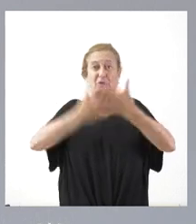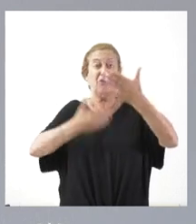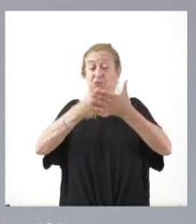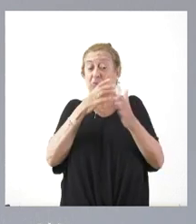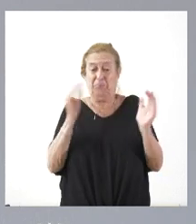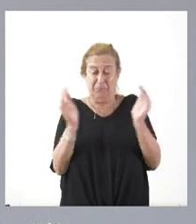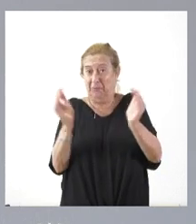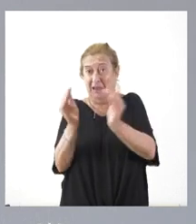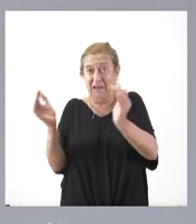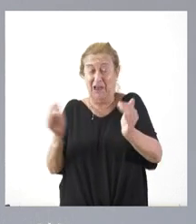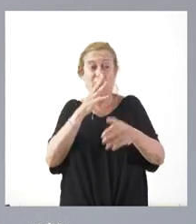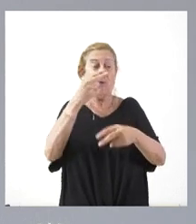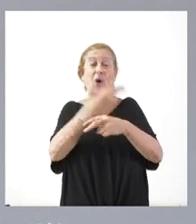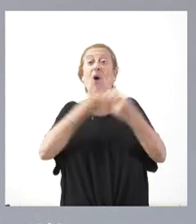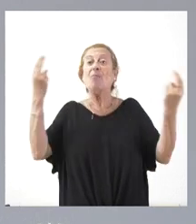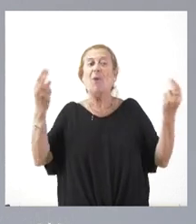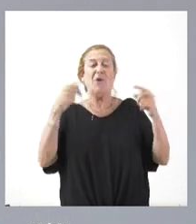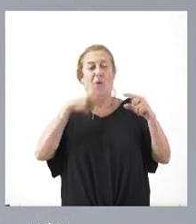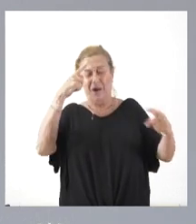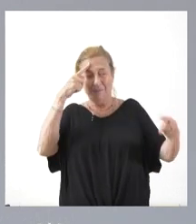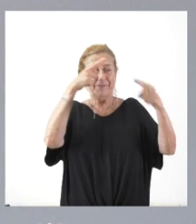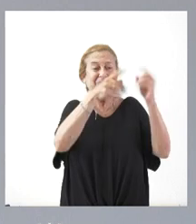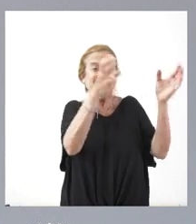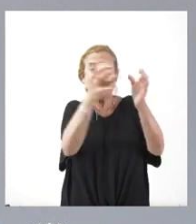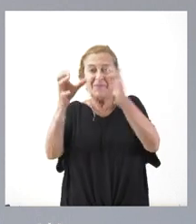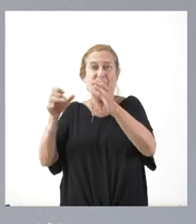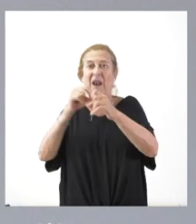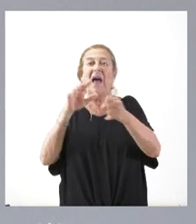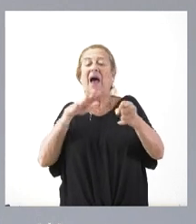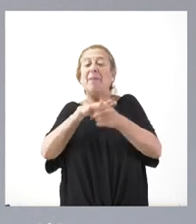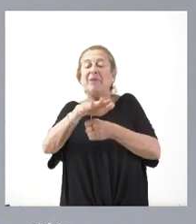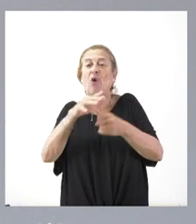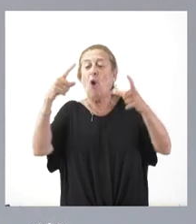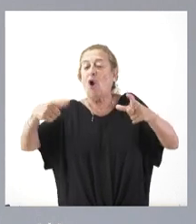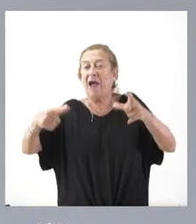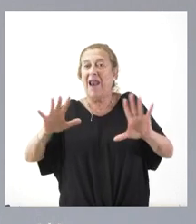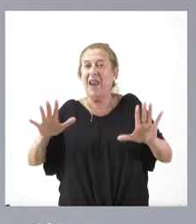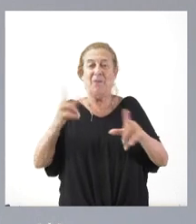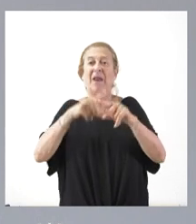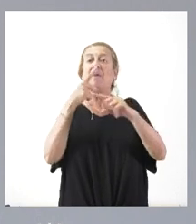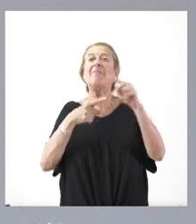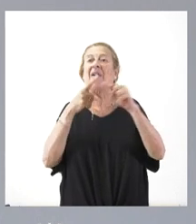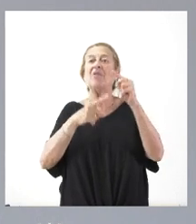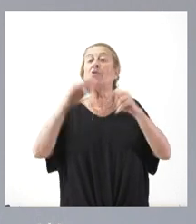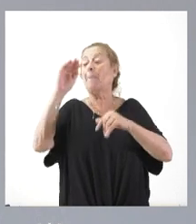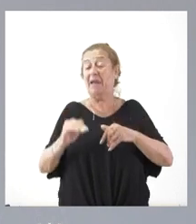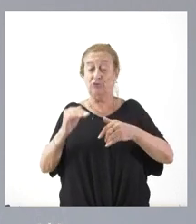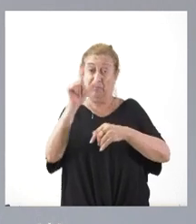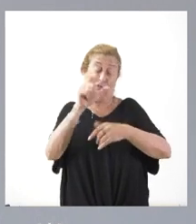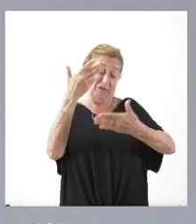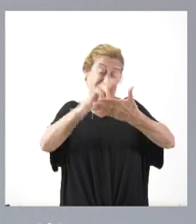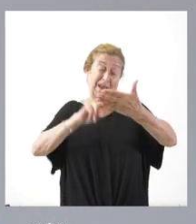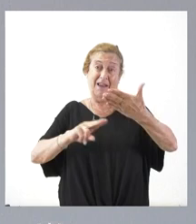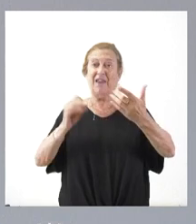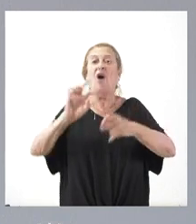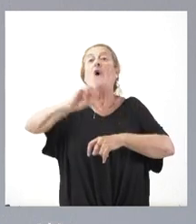tamaño, por el público objetivo al que van dirigido, que muchas veces en este ámbito local son medios que tienen menos lectores que aquellos